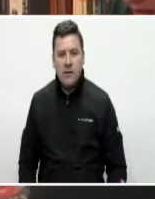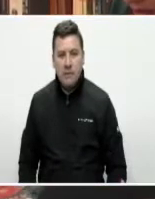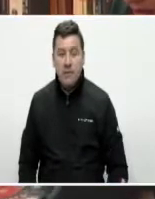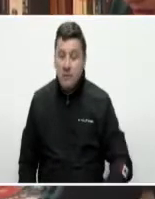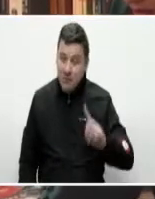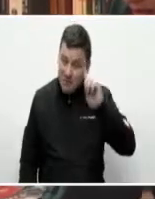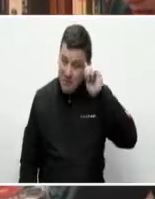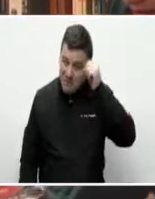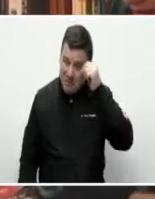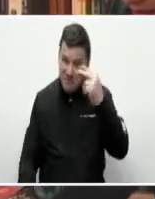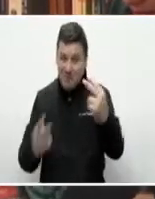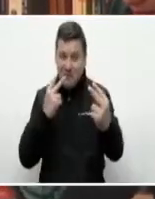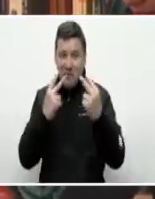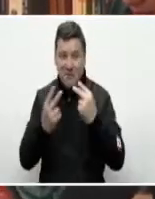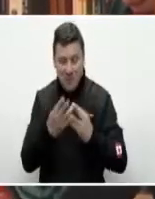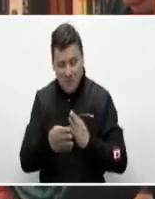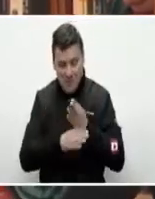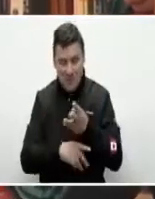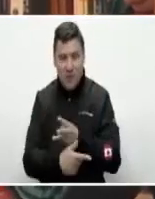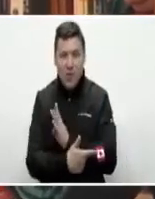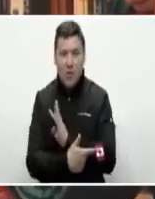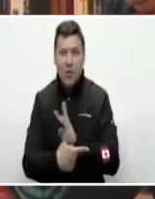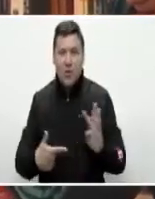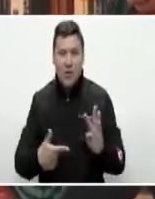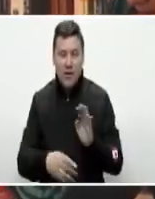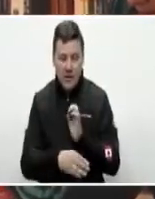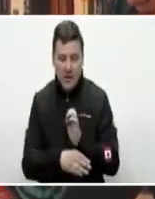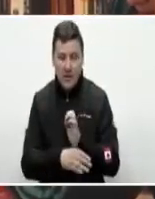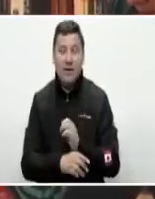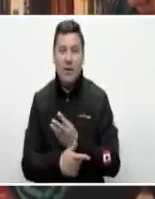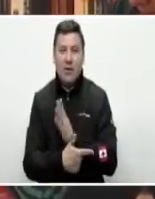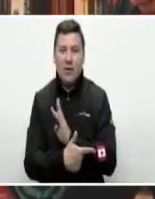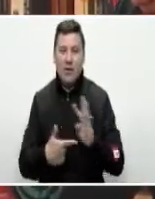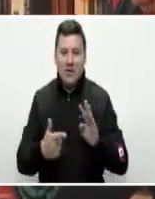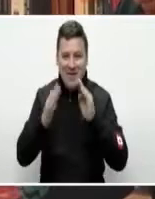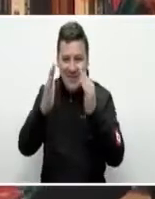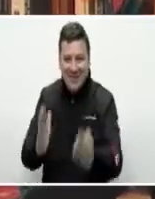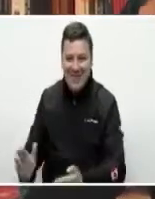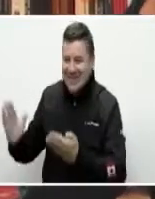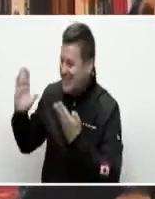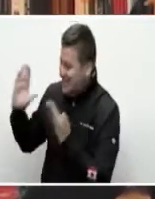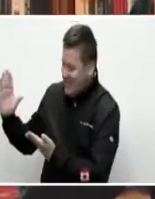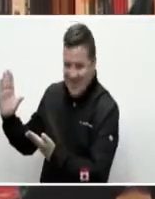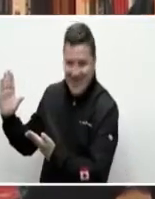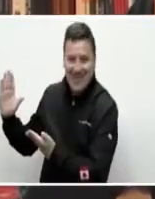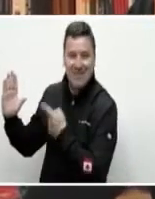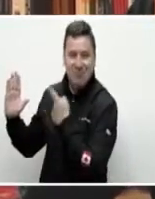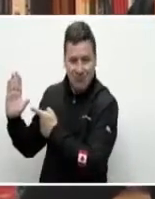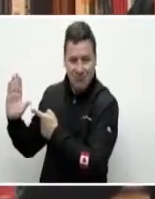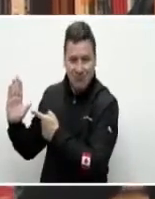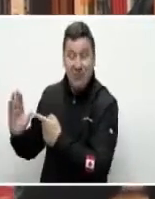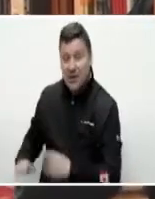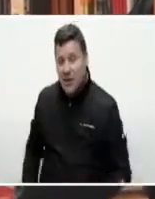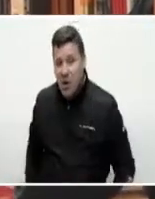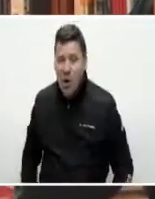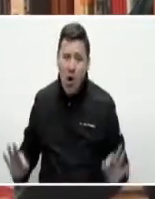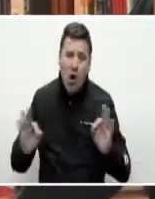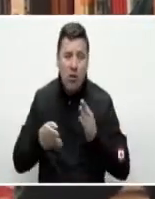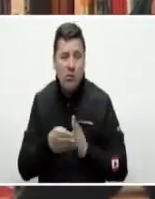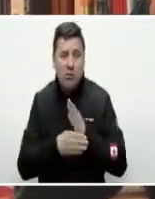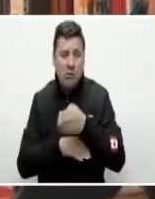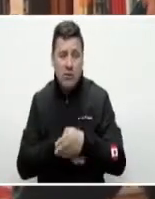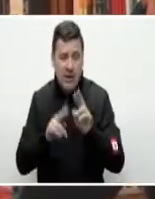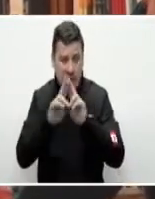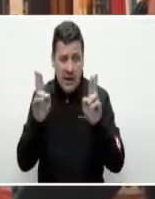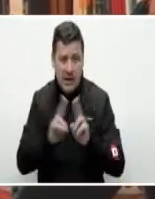Recuerden que nos pueden seguir a través de la página web de la entidad como www.cena.edu.co o a través de